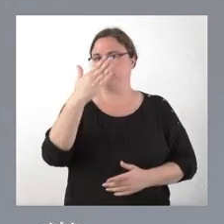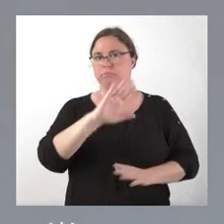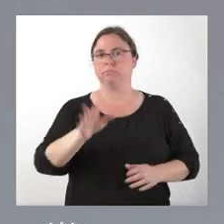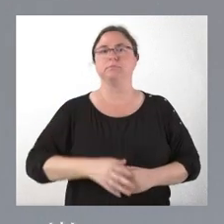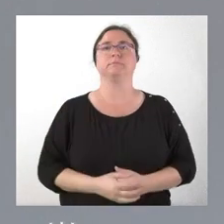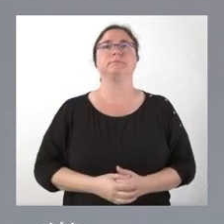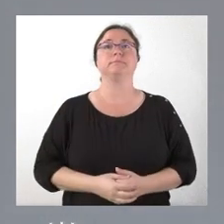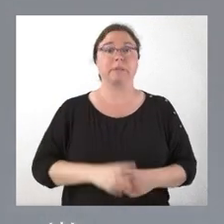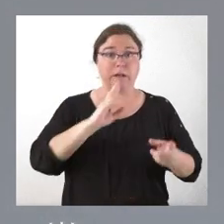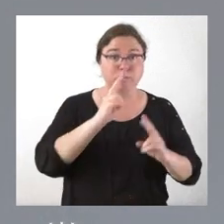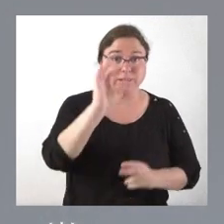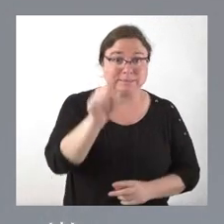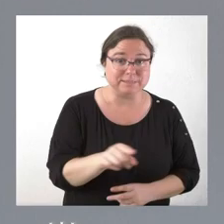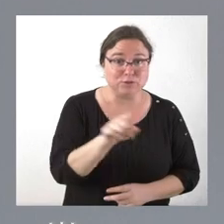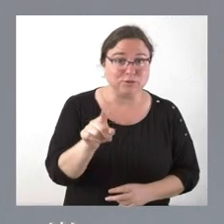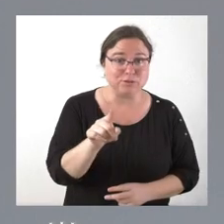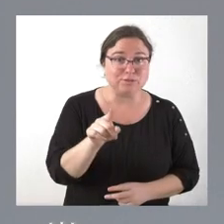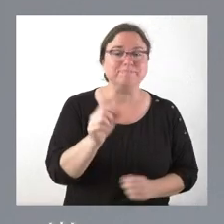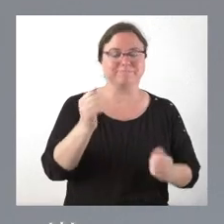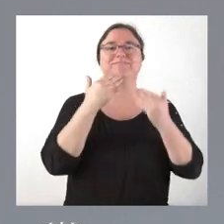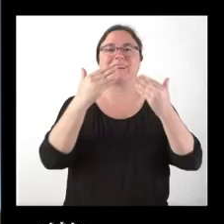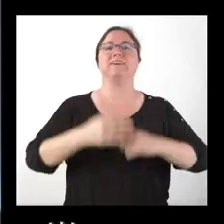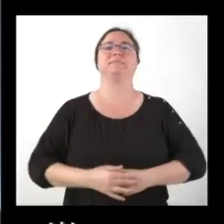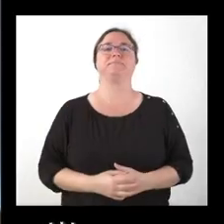¿Le he contestado? Muchas gracias.